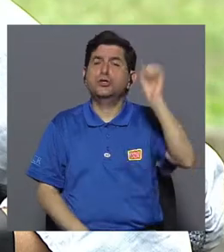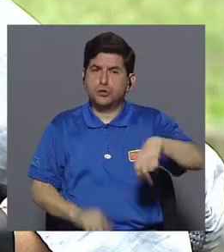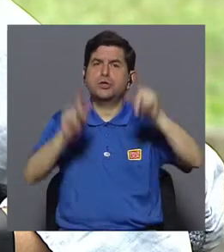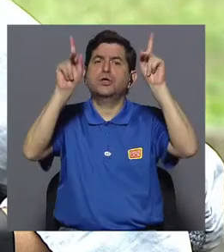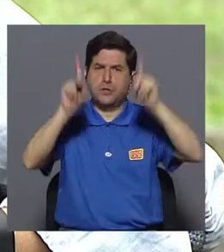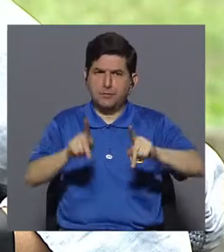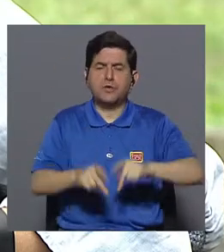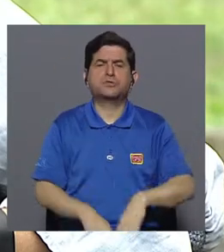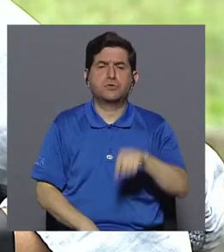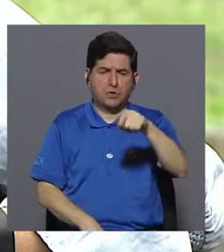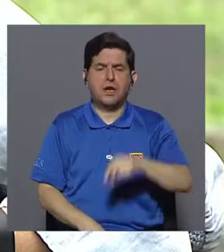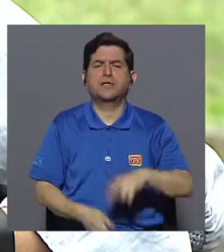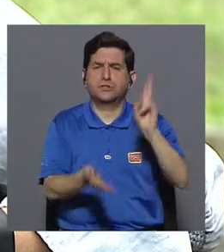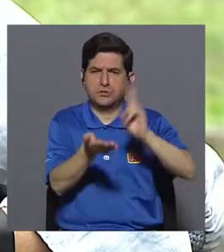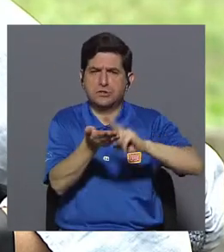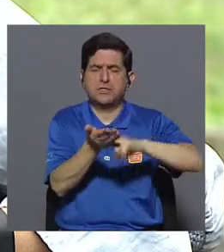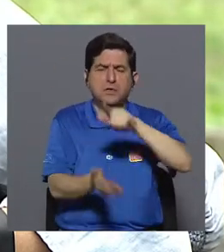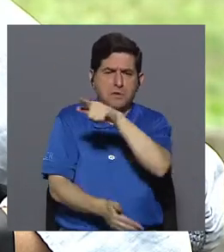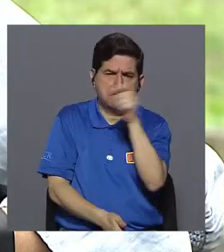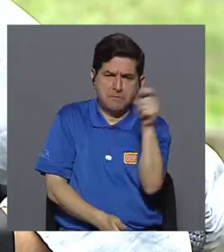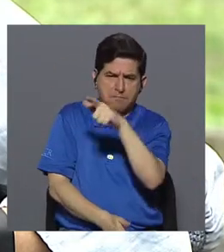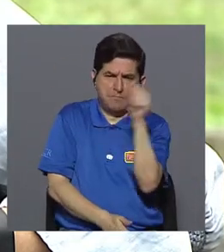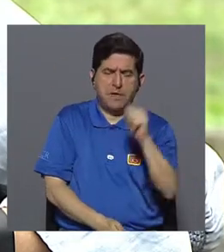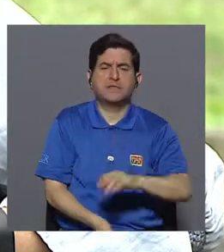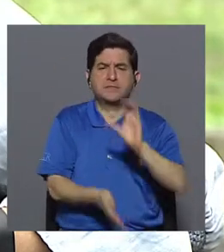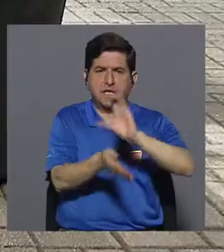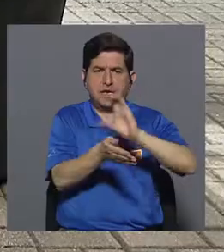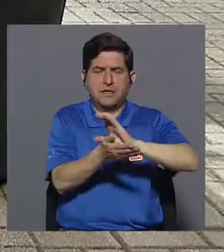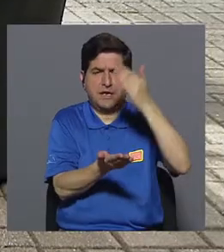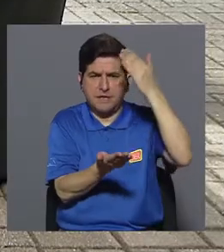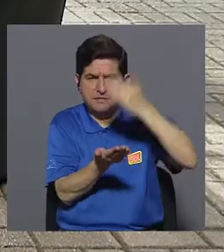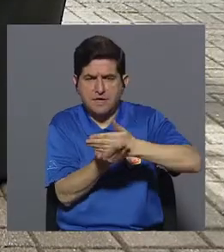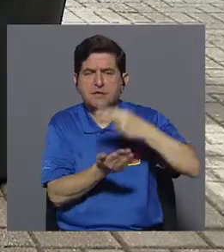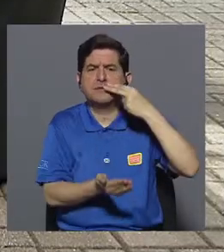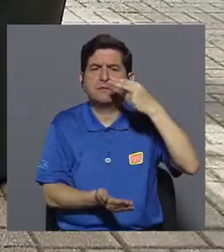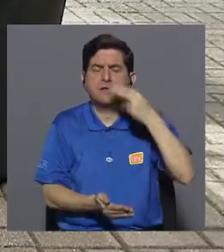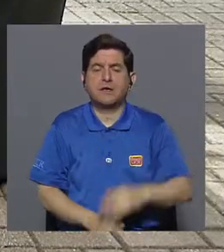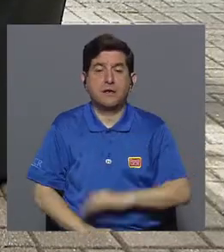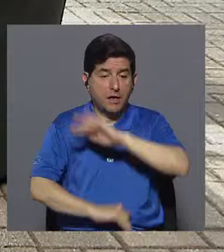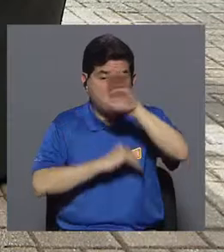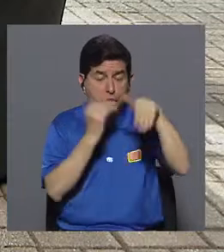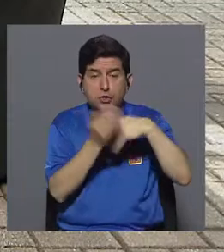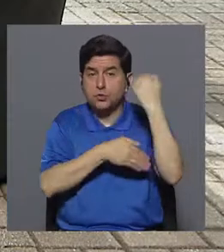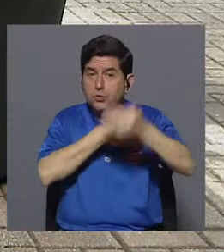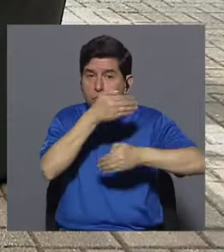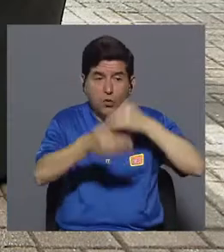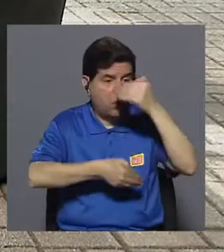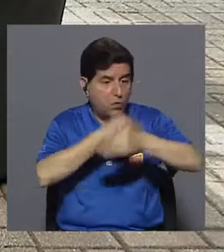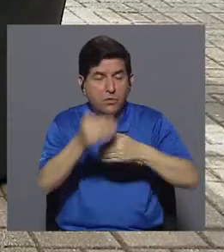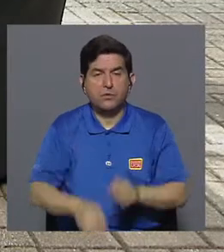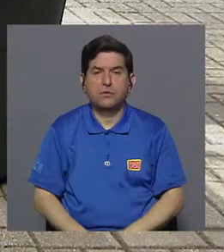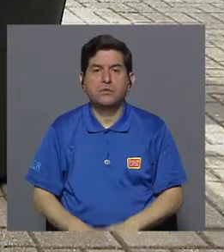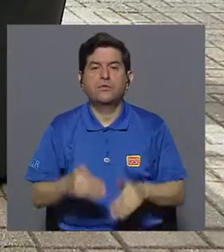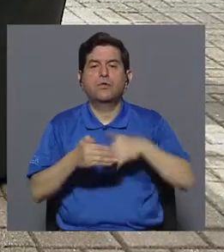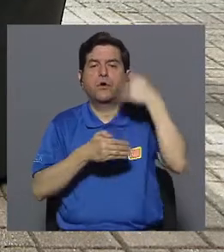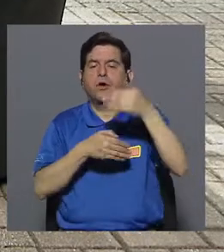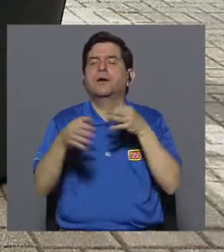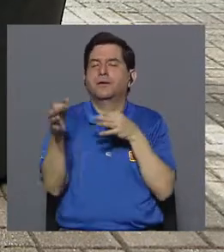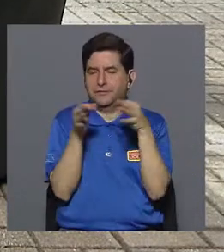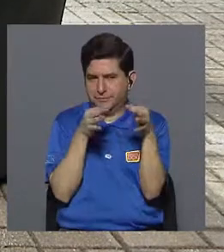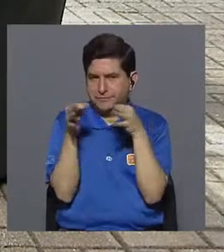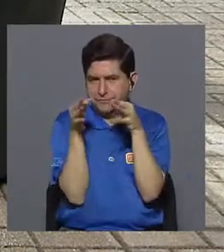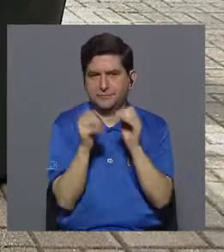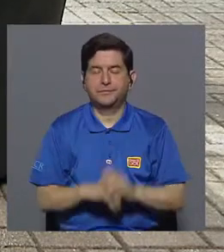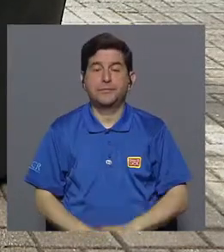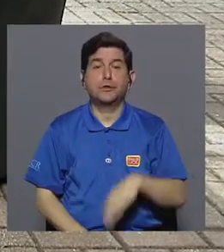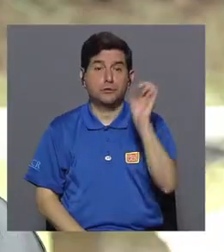inscriben todos los meses a las clínicas de cesación de fumado, pasan por todo el proceso, que ahora más adelante se los puedo comentar y si